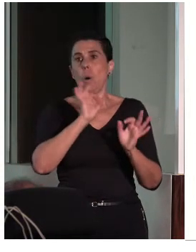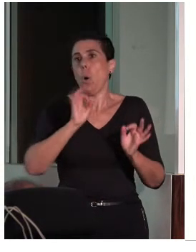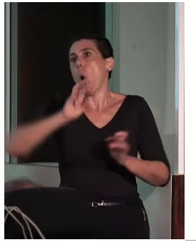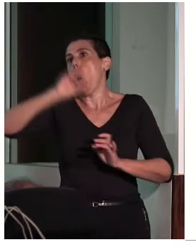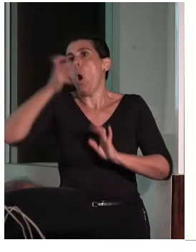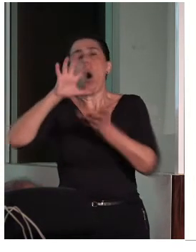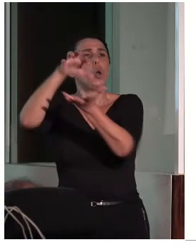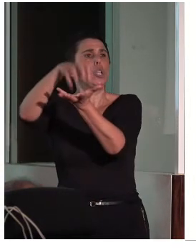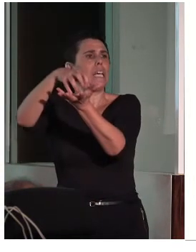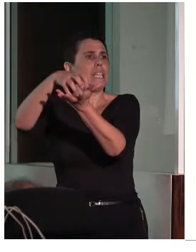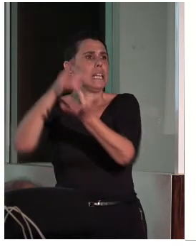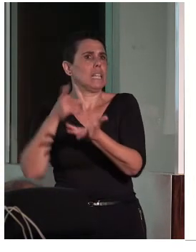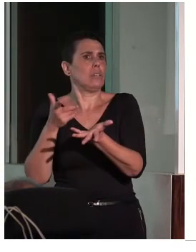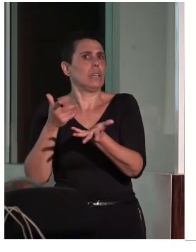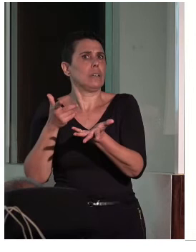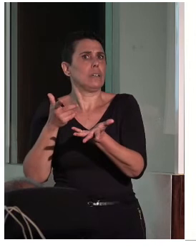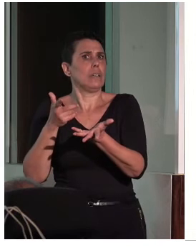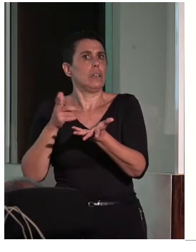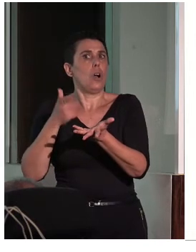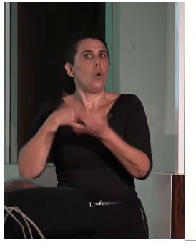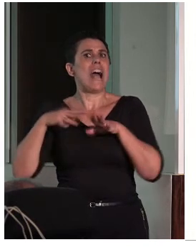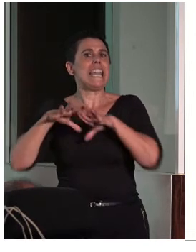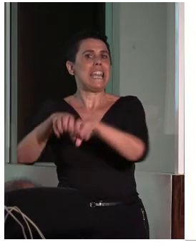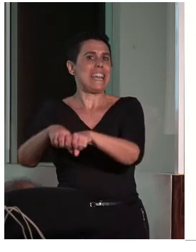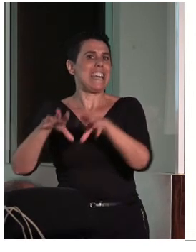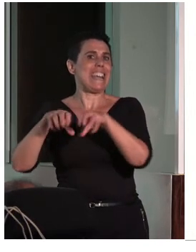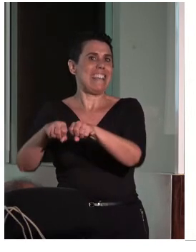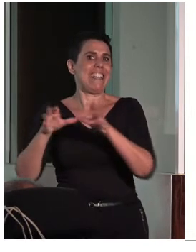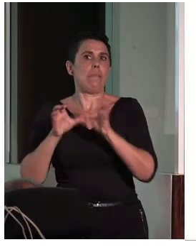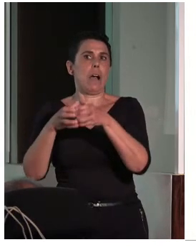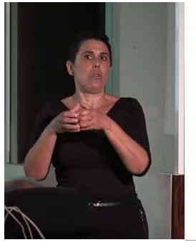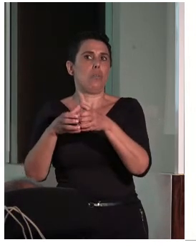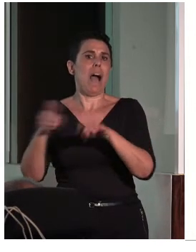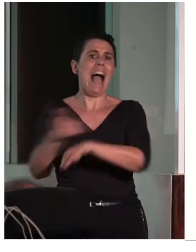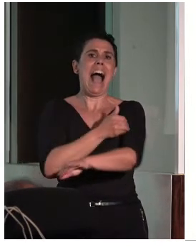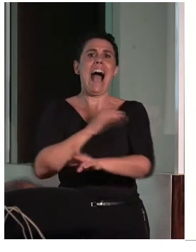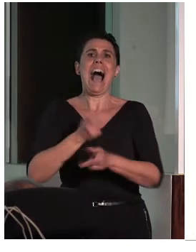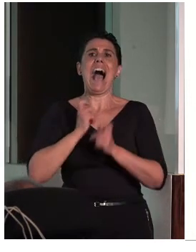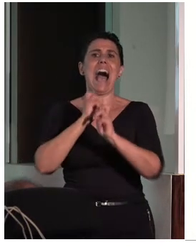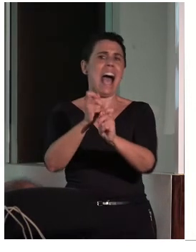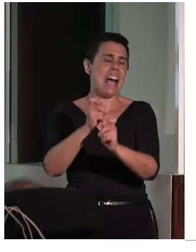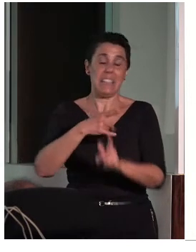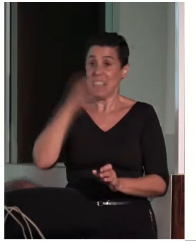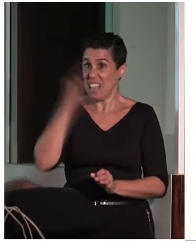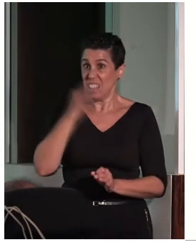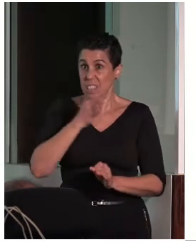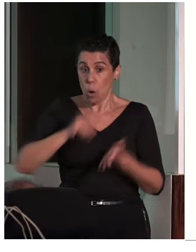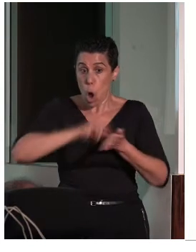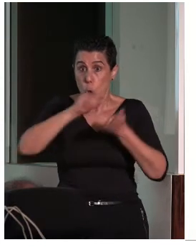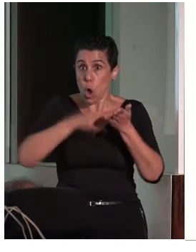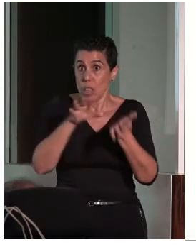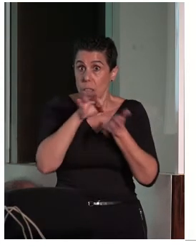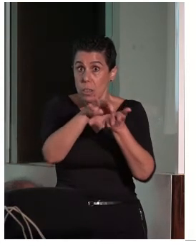y se reservan, hay que garantizar de facto que la contratación de los servicios